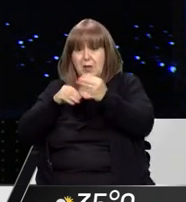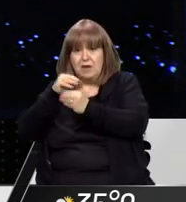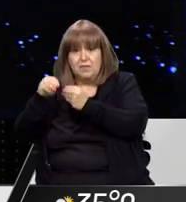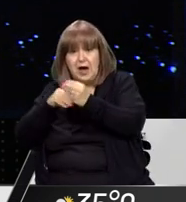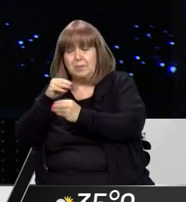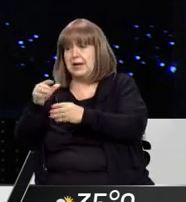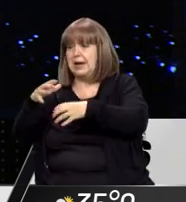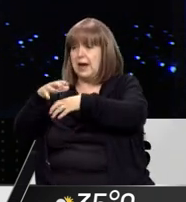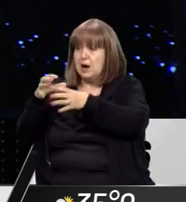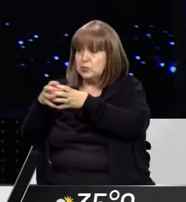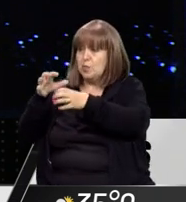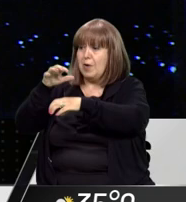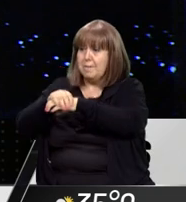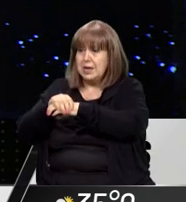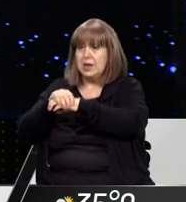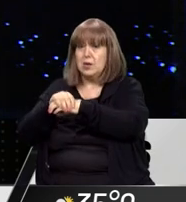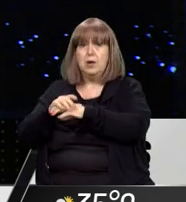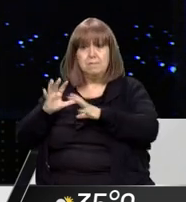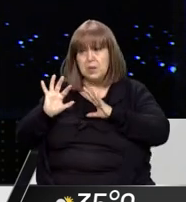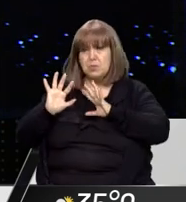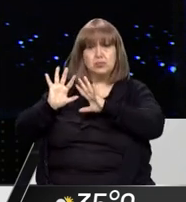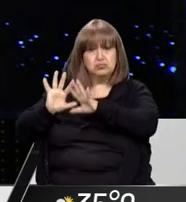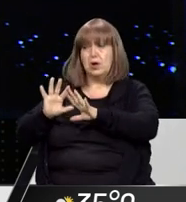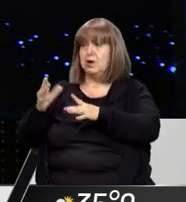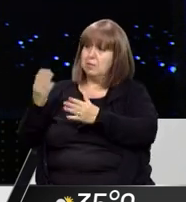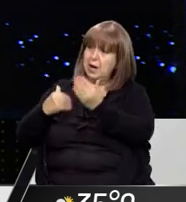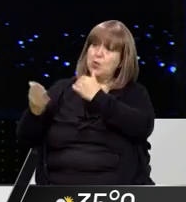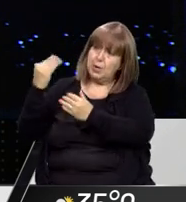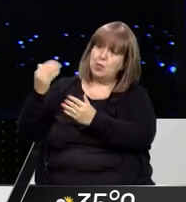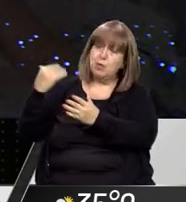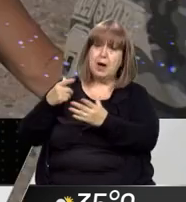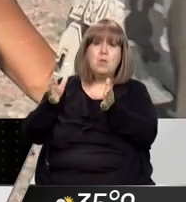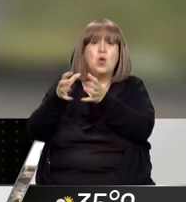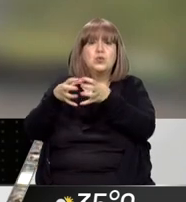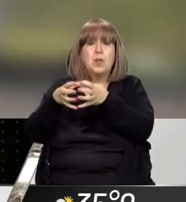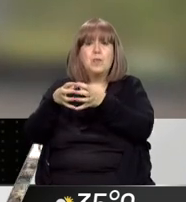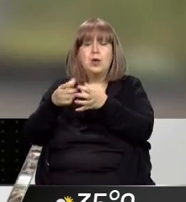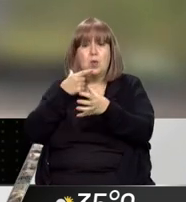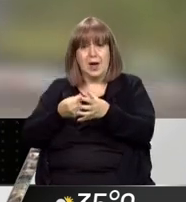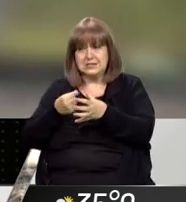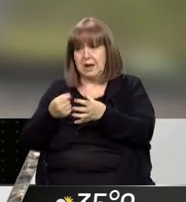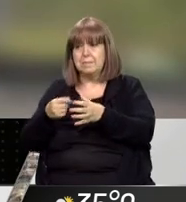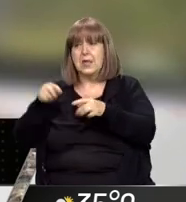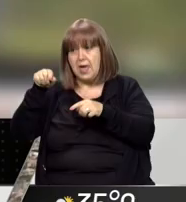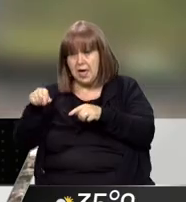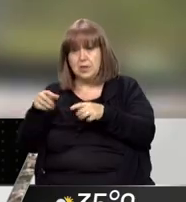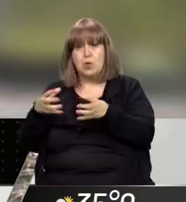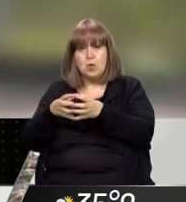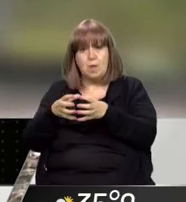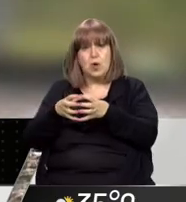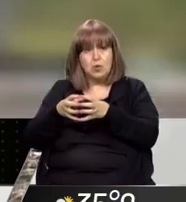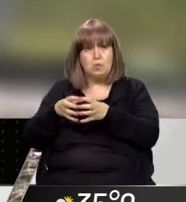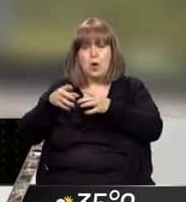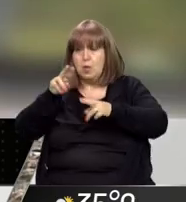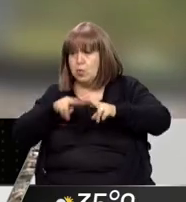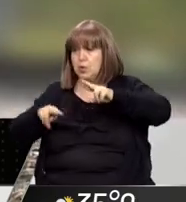también un grupo de amigos que se autoconvocaron a través de un grupo de WhatsApp, Julián, en donde ellos mismos armaron este grupo